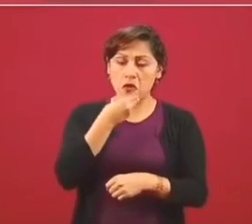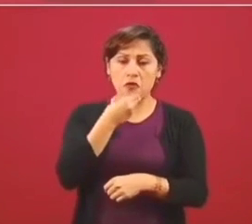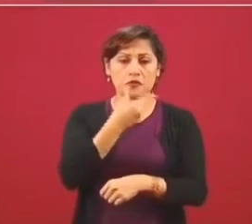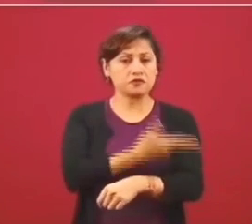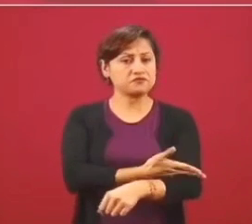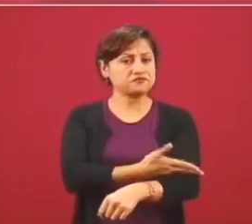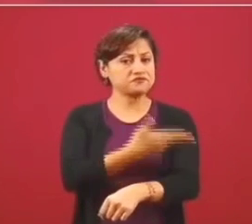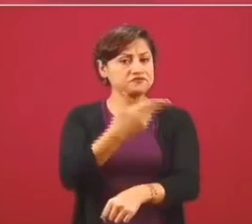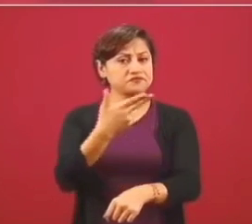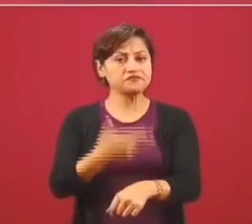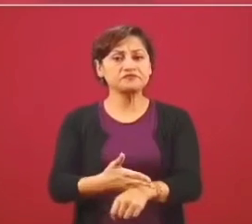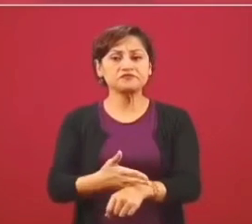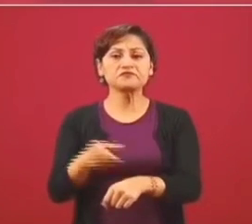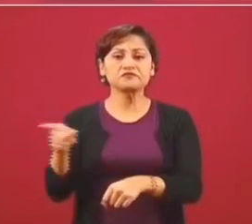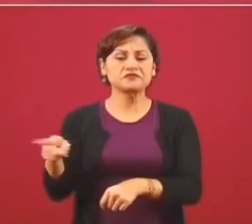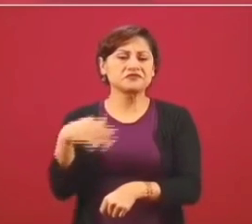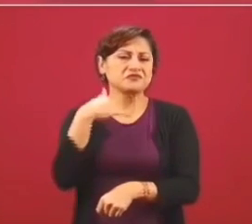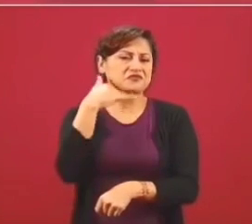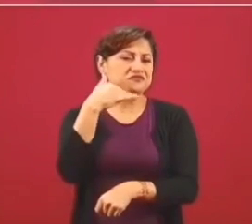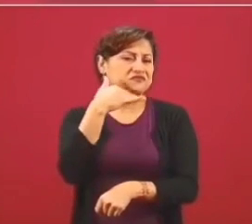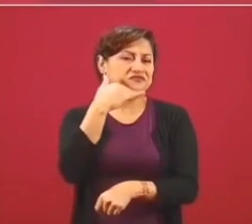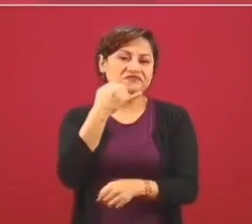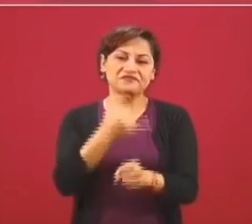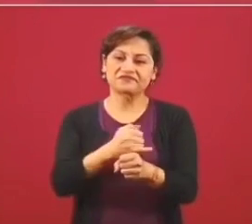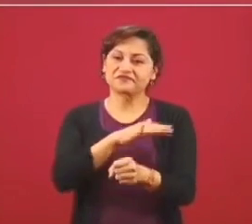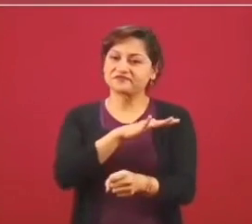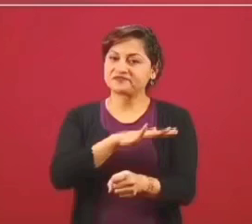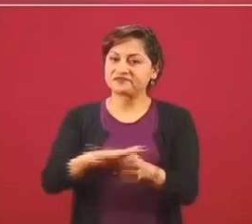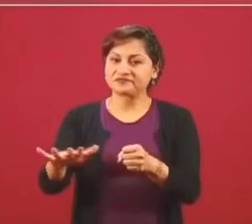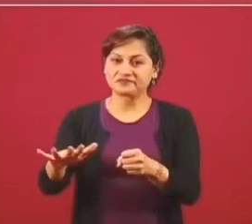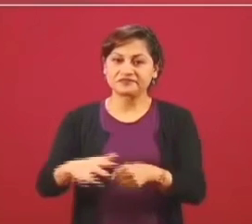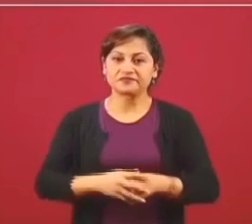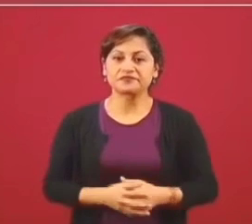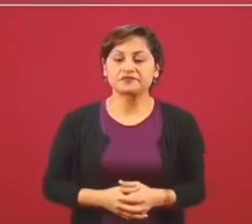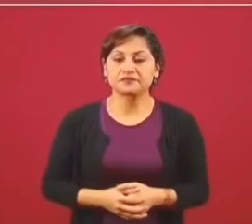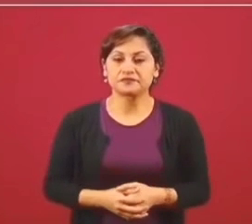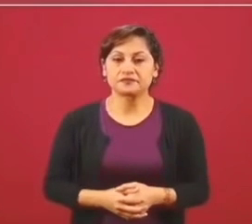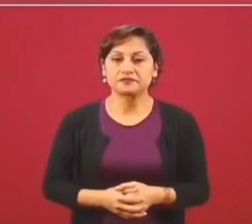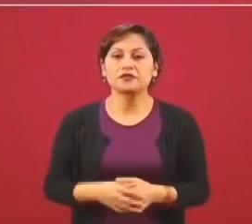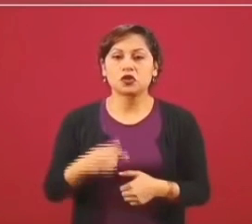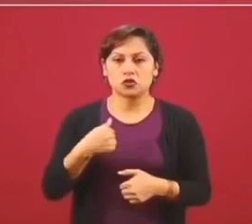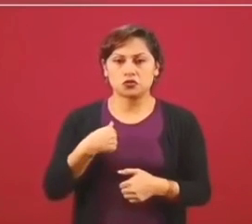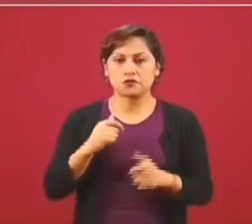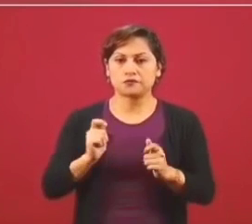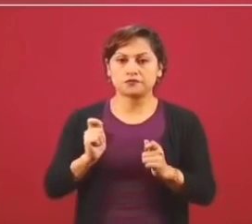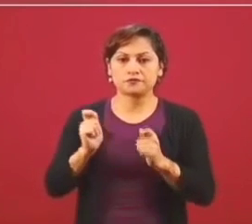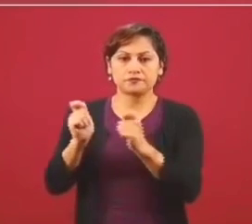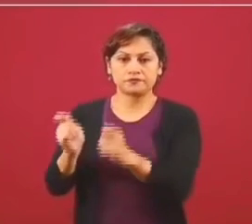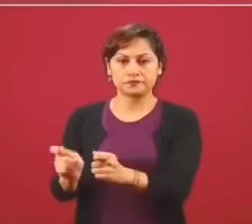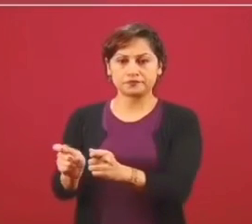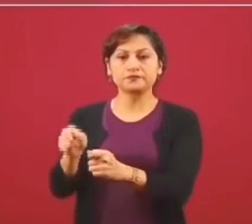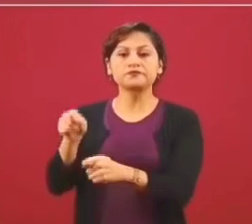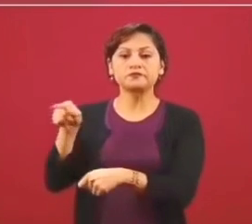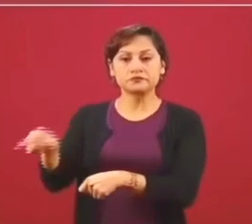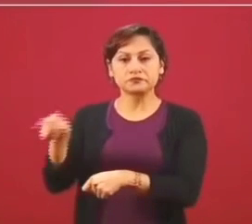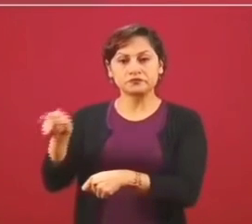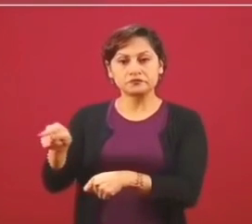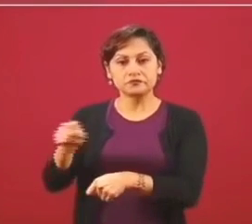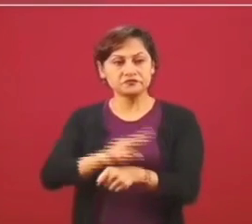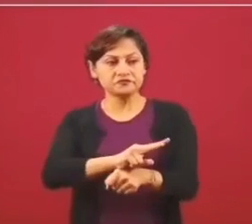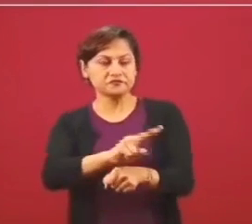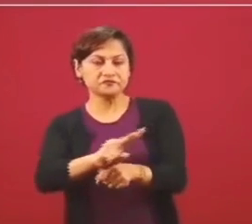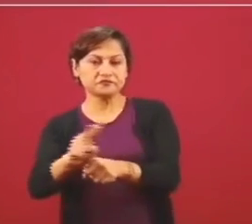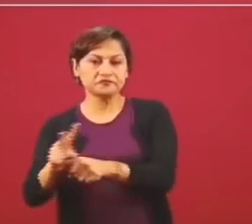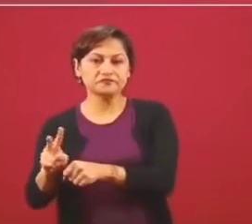incorruptible, y a él le estoy encargando este asunto